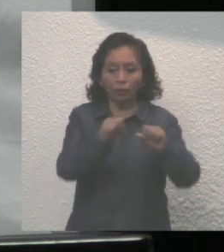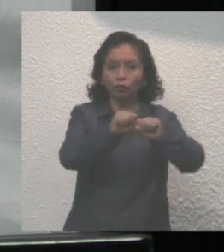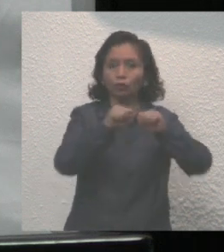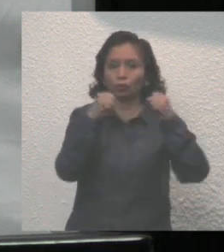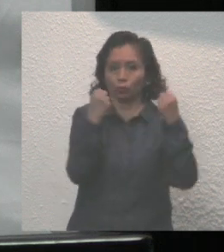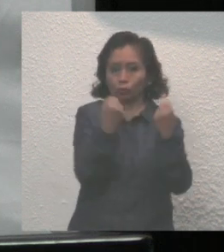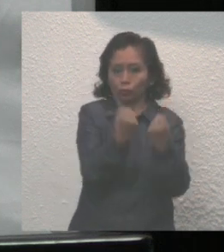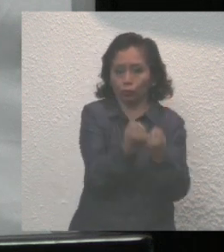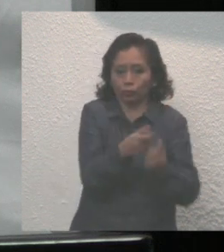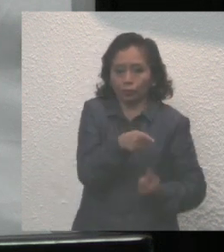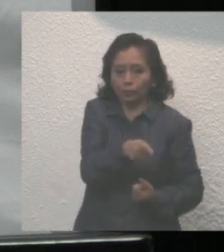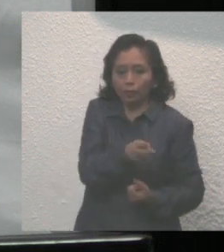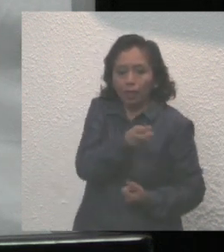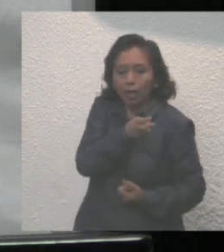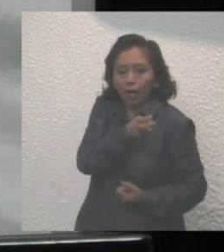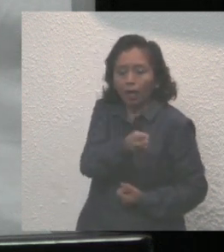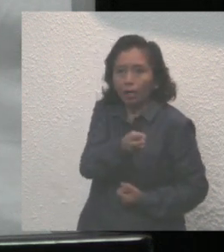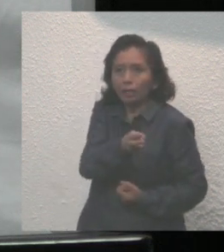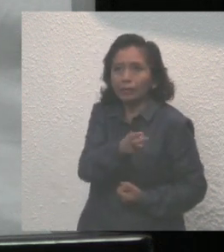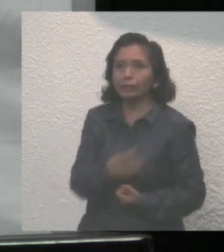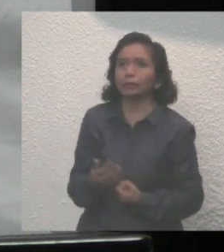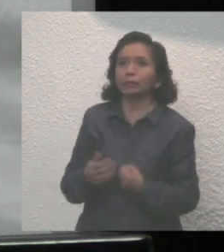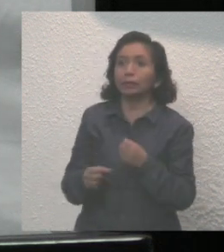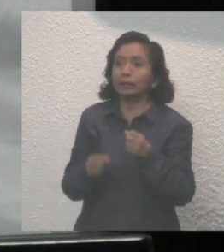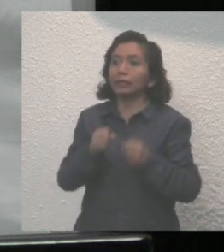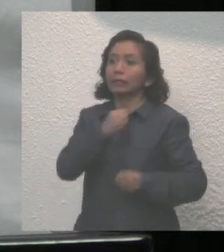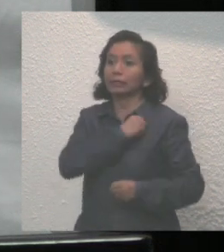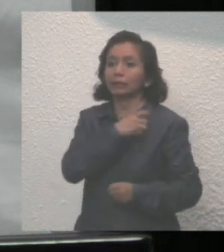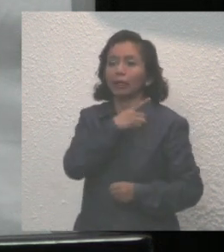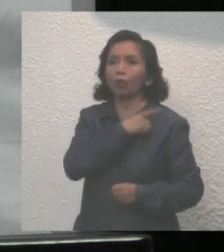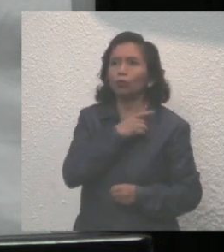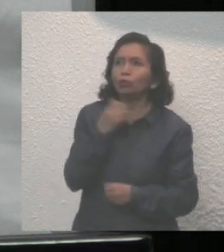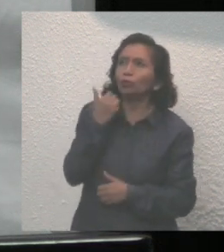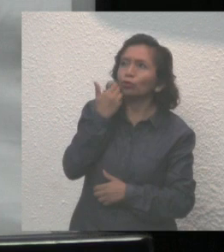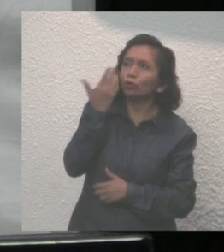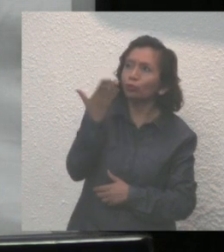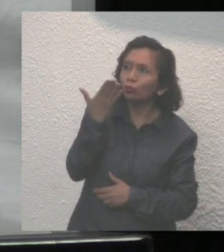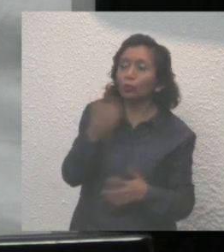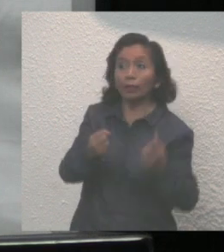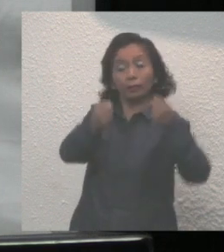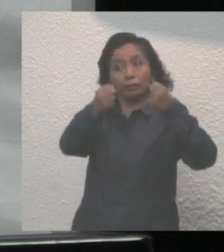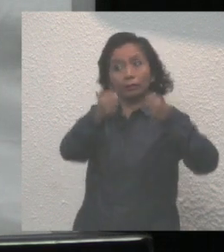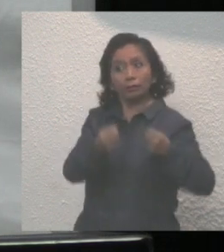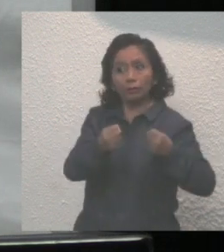que aclama mejores servicios de salud y mayor seguridad.